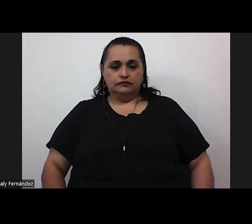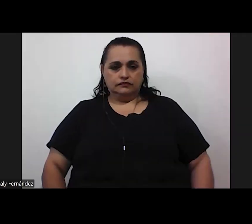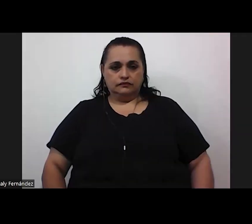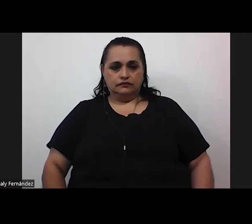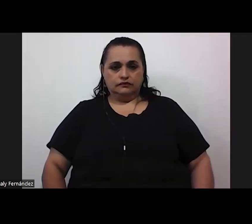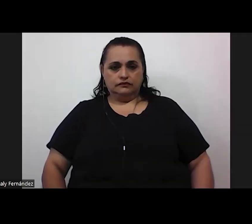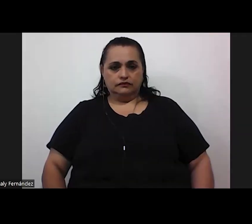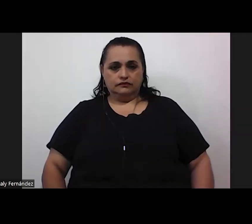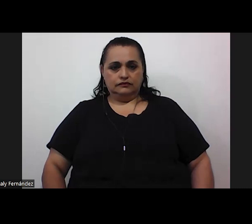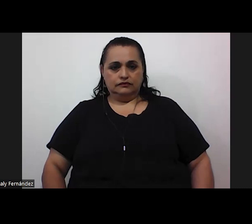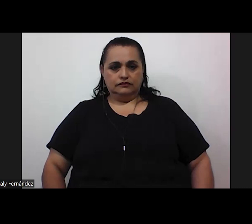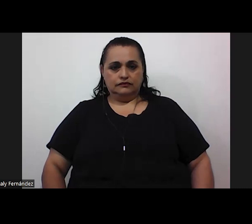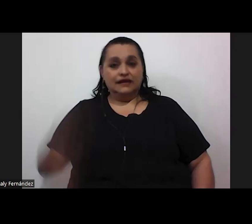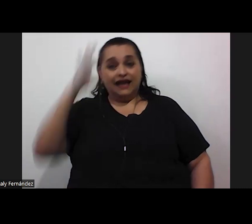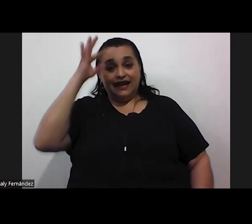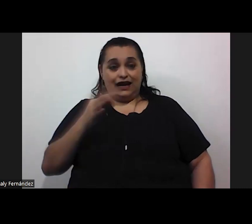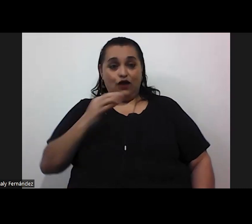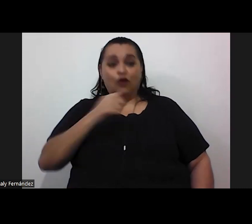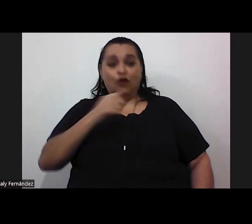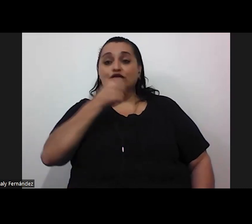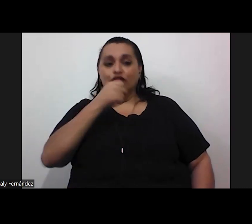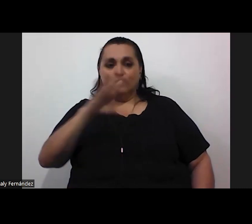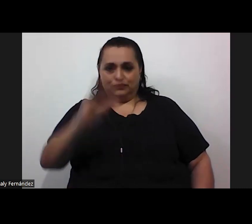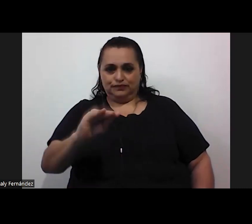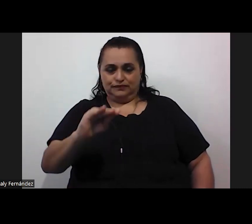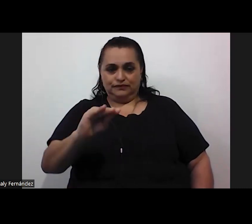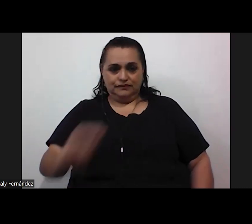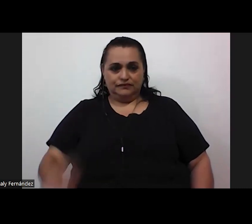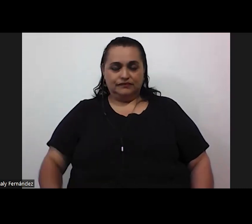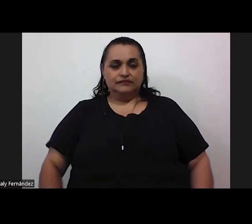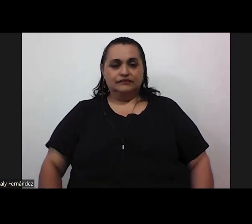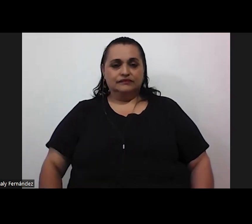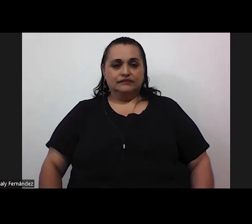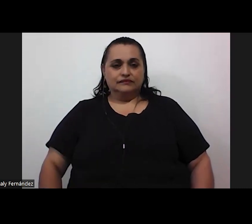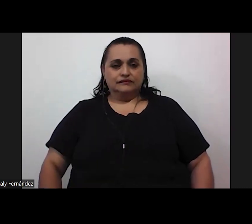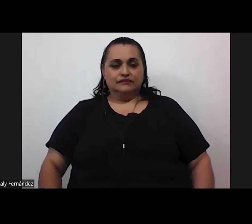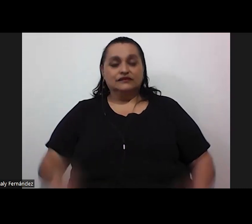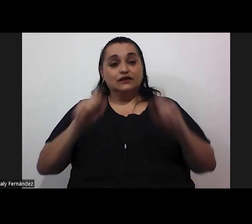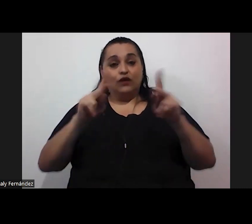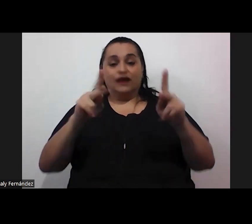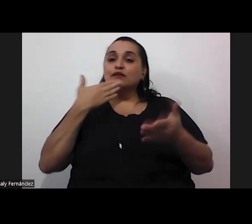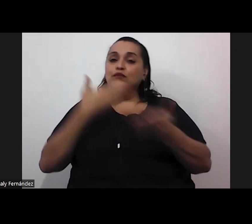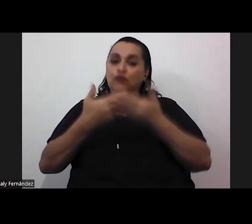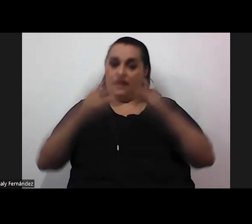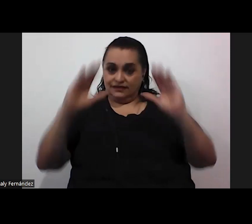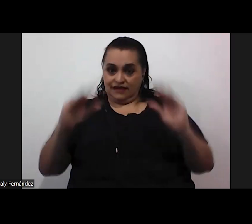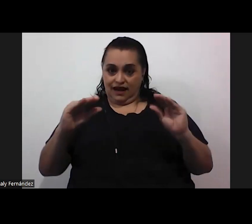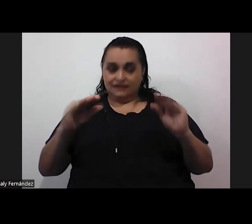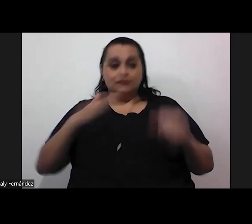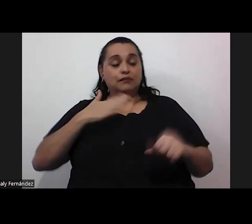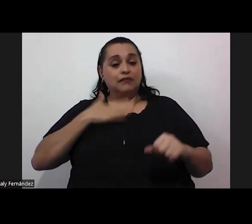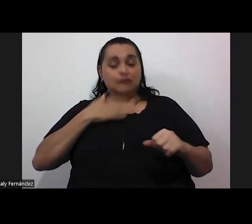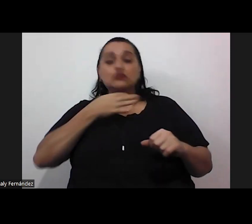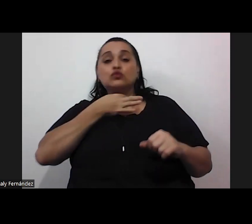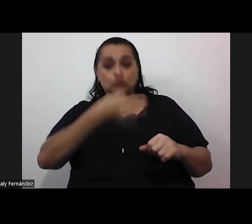Creo que tenemos el micrófono silenciado aún. Gracias. Ok, bueno. Muy buenas tardes. Para mí es un